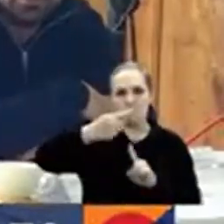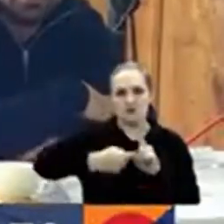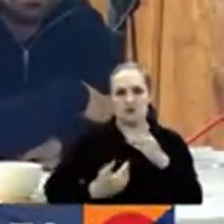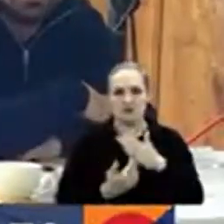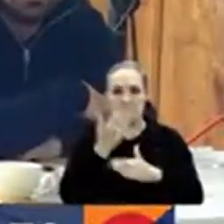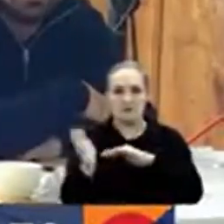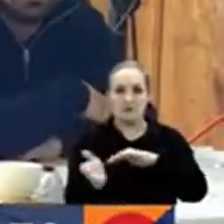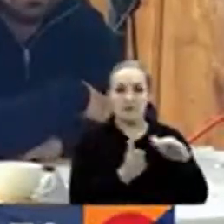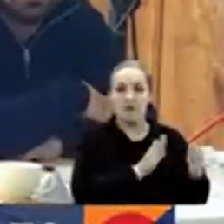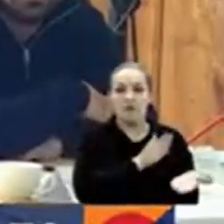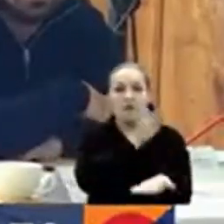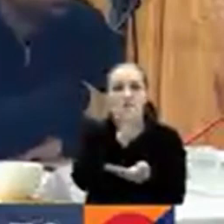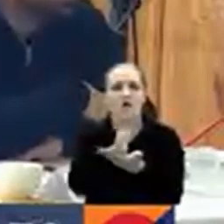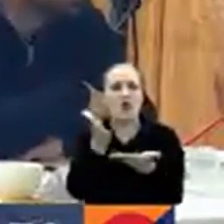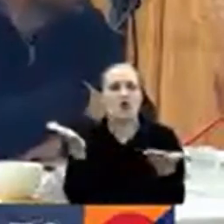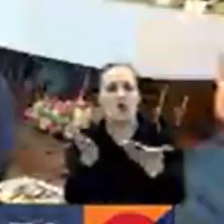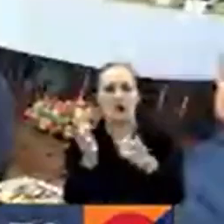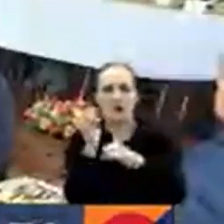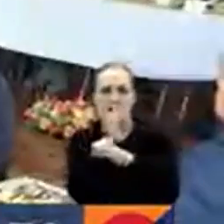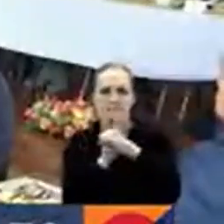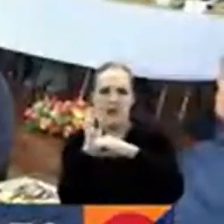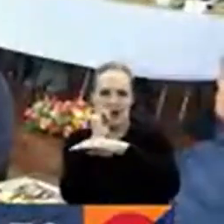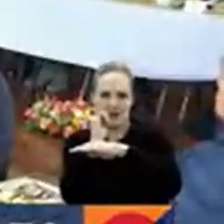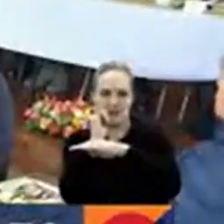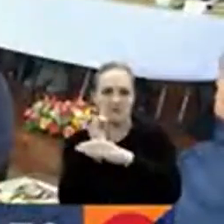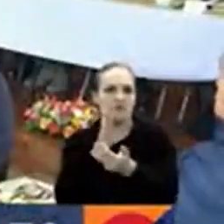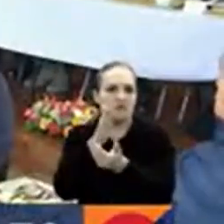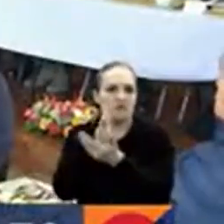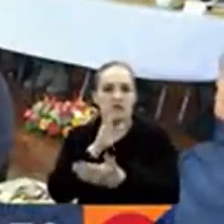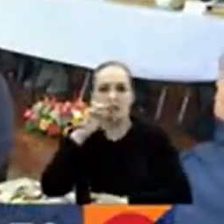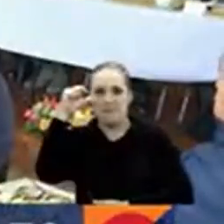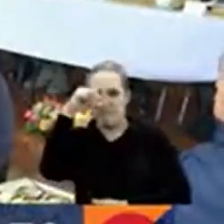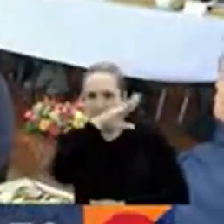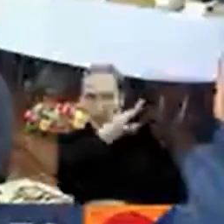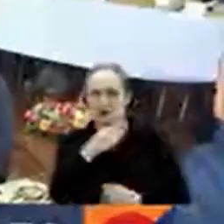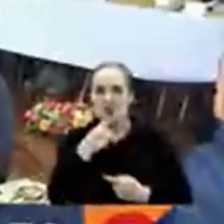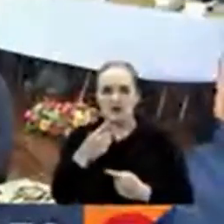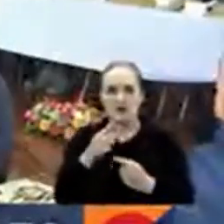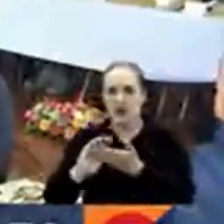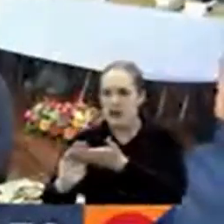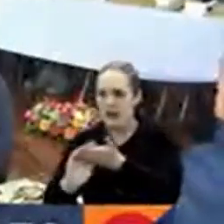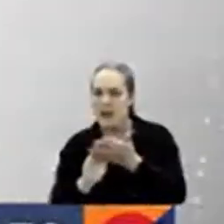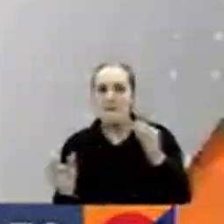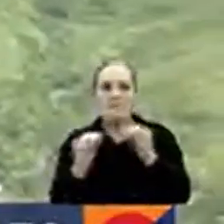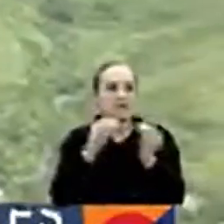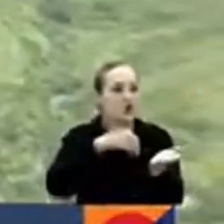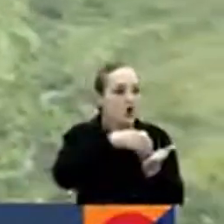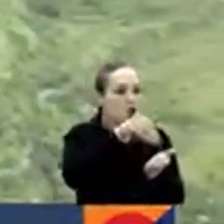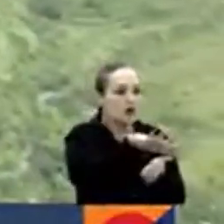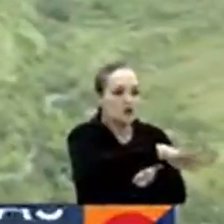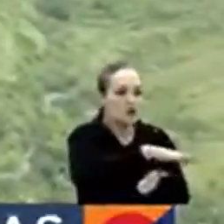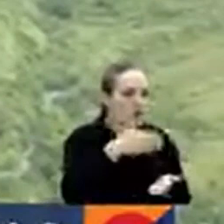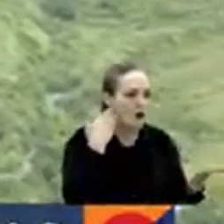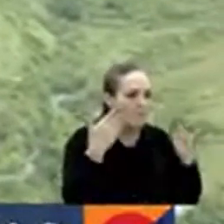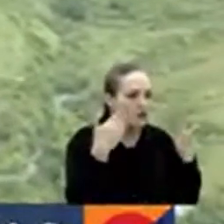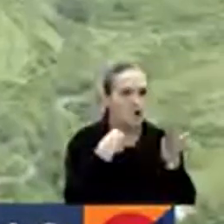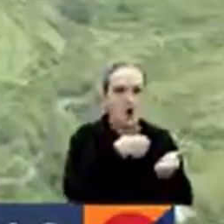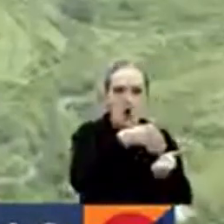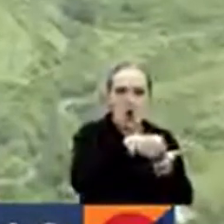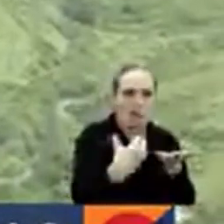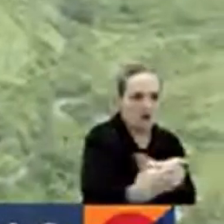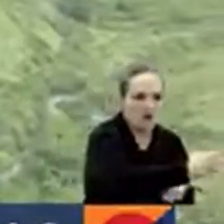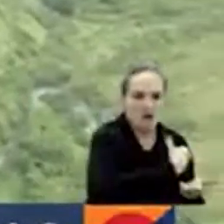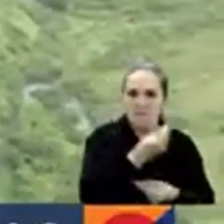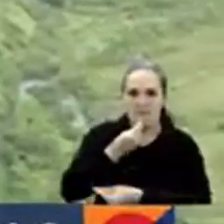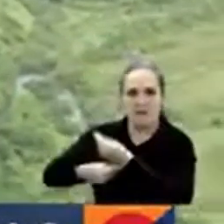El mandatario garantizó abastecimiento de combustibles y anunció compra de cosechas de campesinos de la región. Gobierno entregará